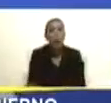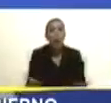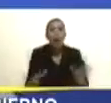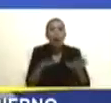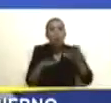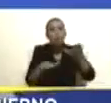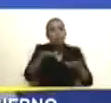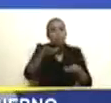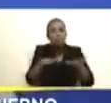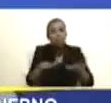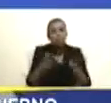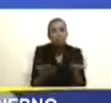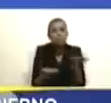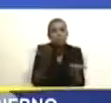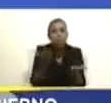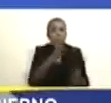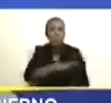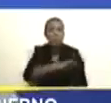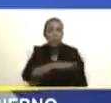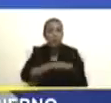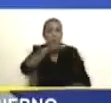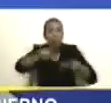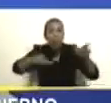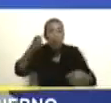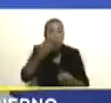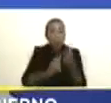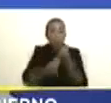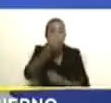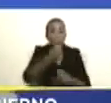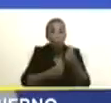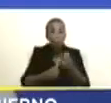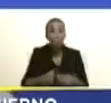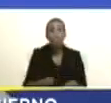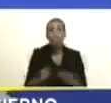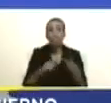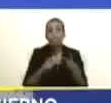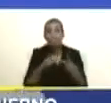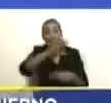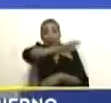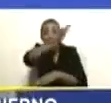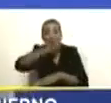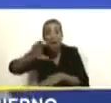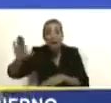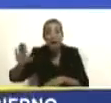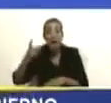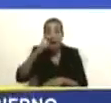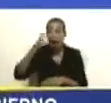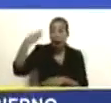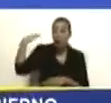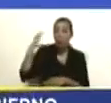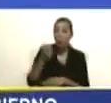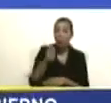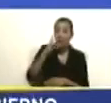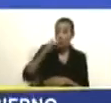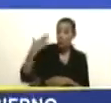estabilización social, económica del Caribe en aquellos años.